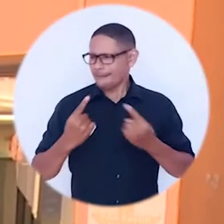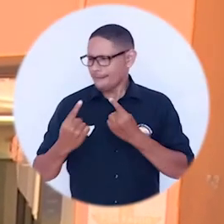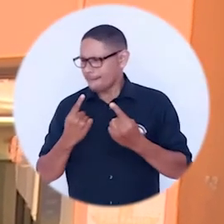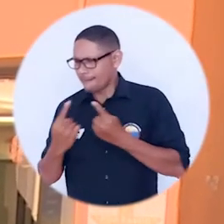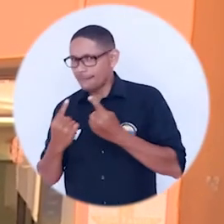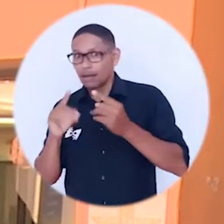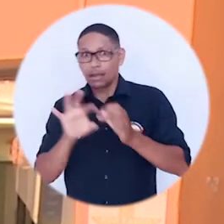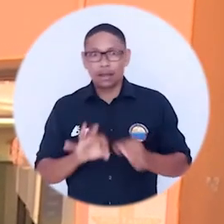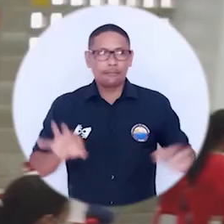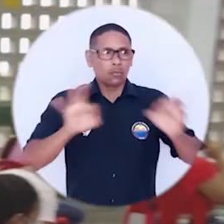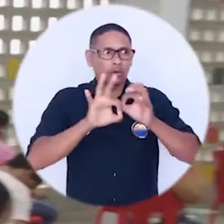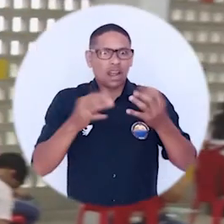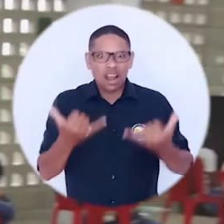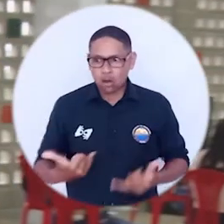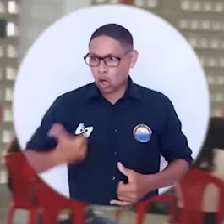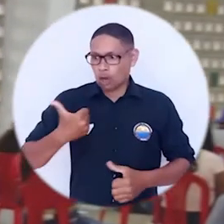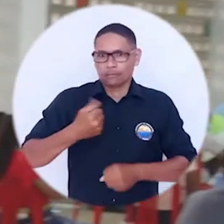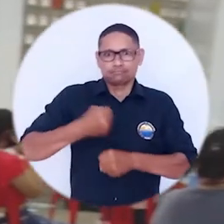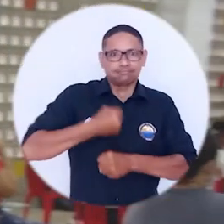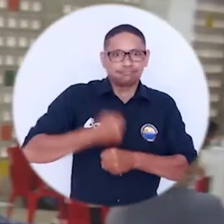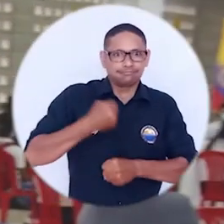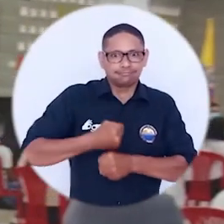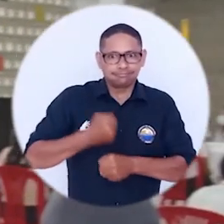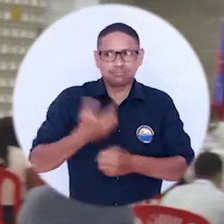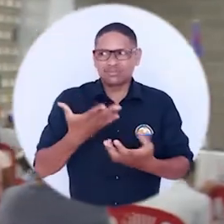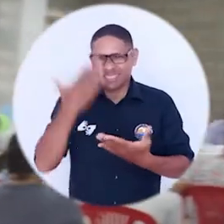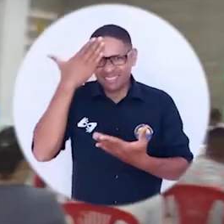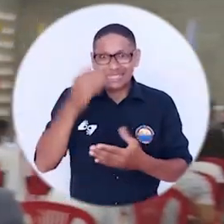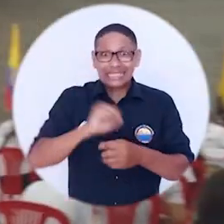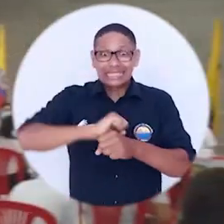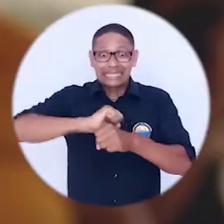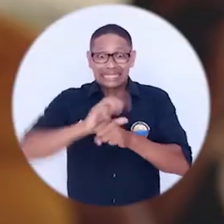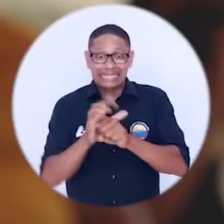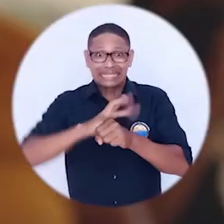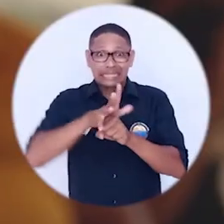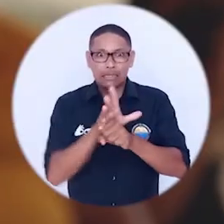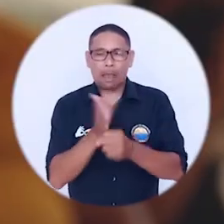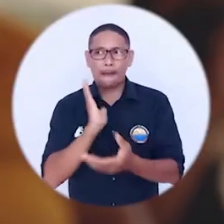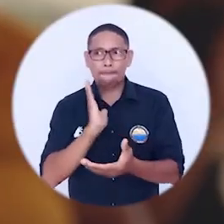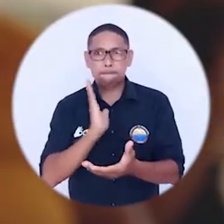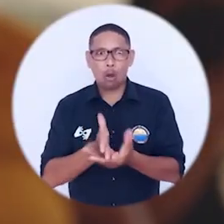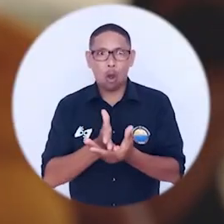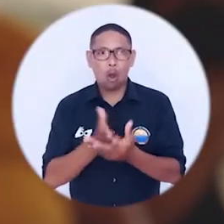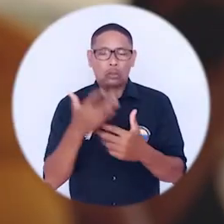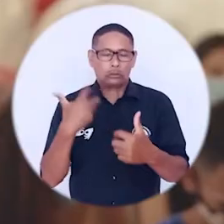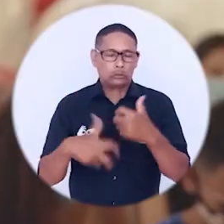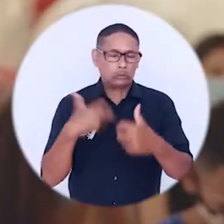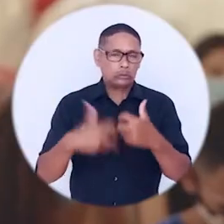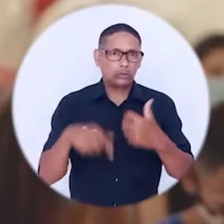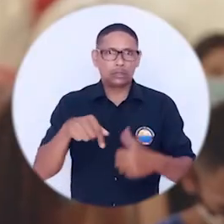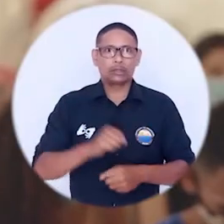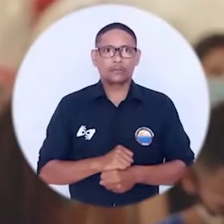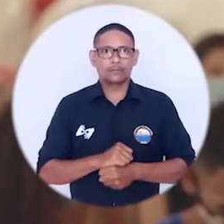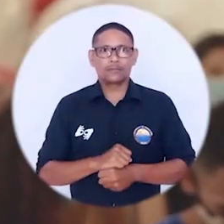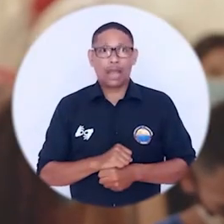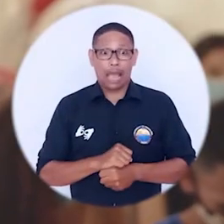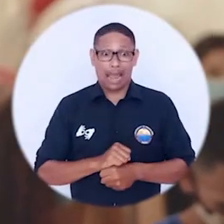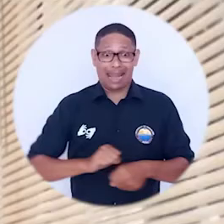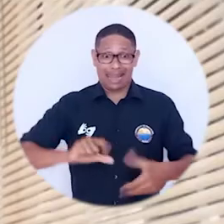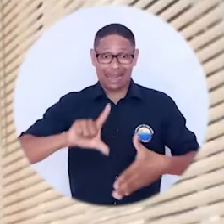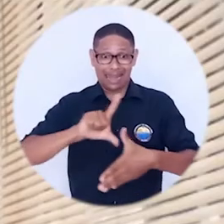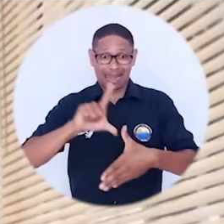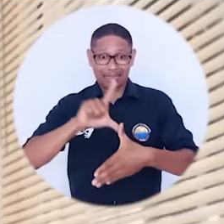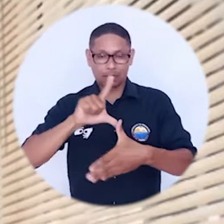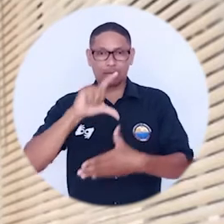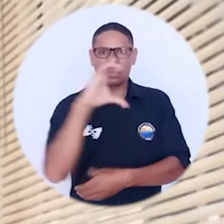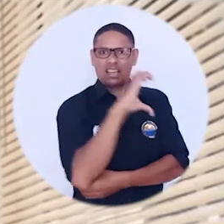conversación sobre la situación del mercado laboral para los jóvenes, dadas las circunstancias de la pandemia y la crisis actual. Latinoamérica y el